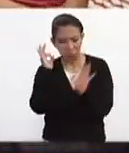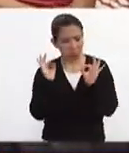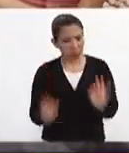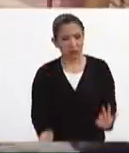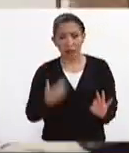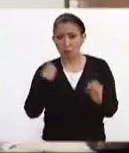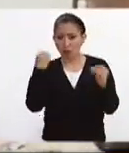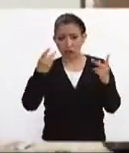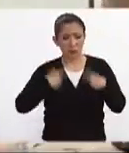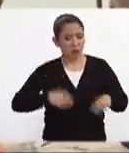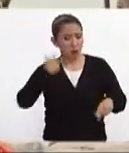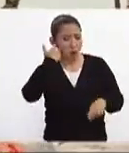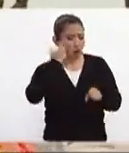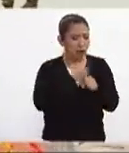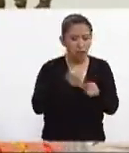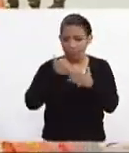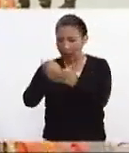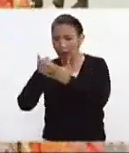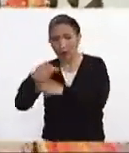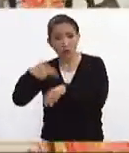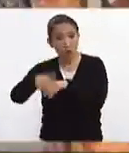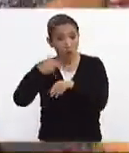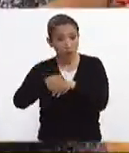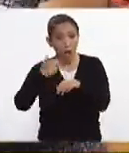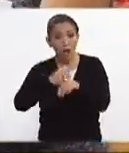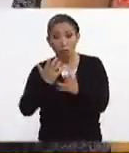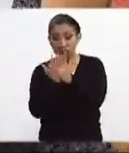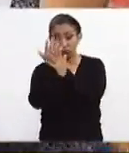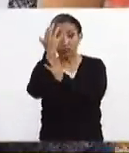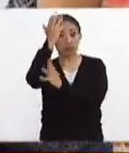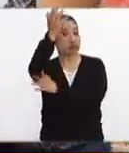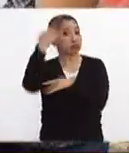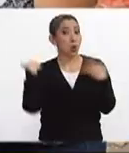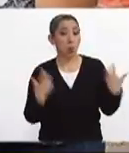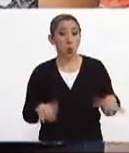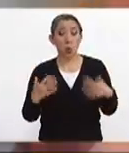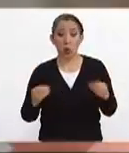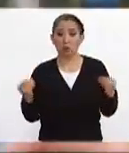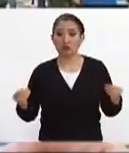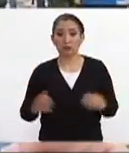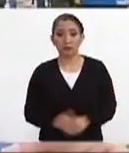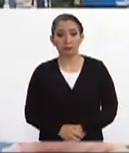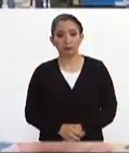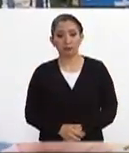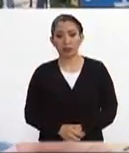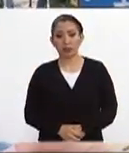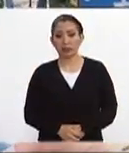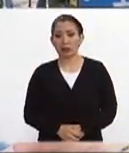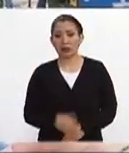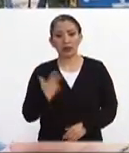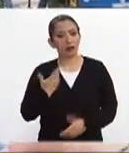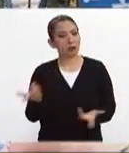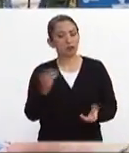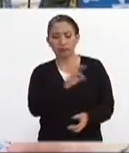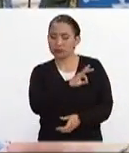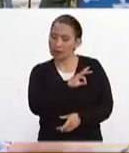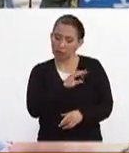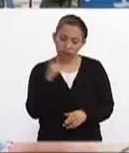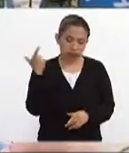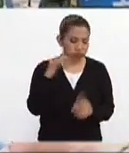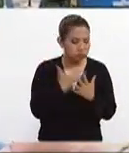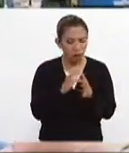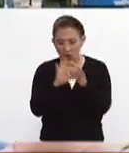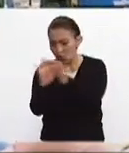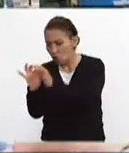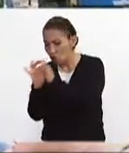entre miles de voluntarios cuyo número ha sobrepasado cualquier expectativa debemos tener fe y esperanza y pues estar